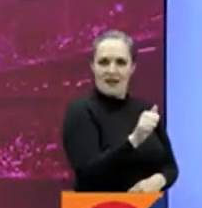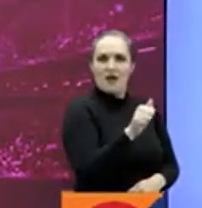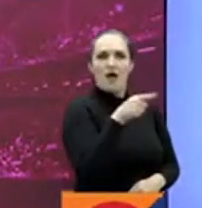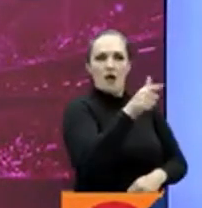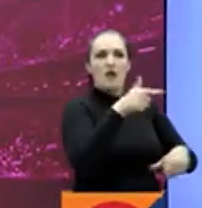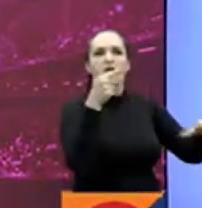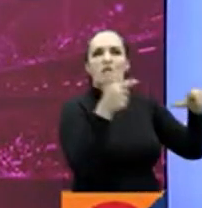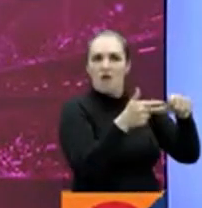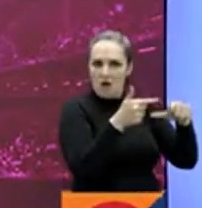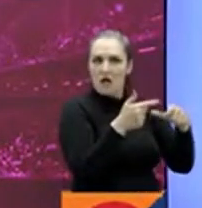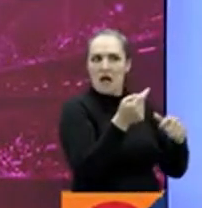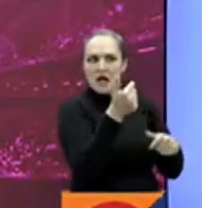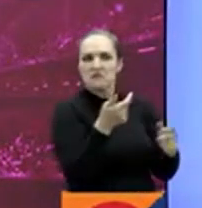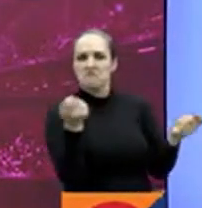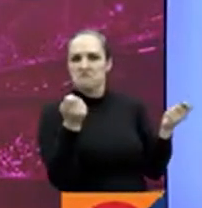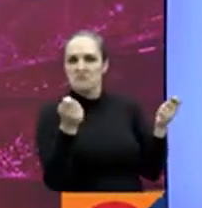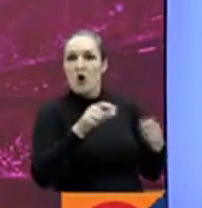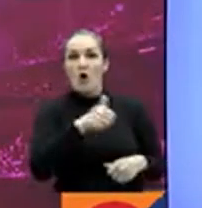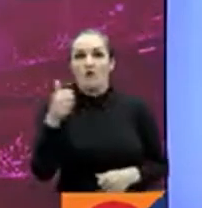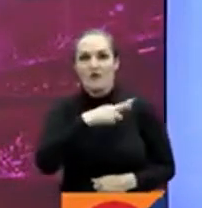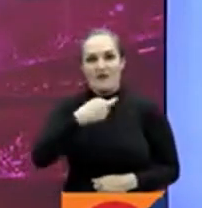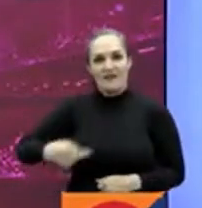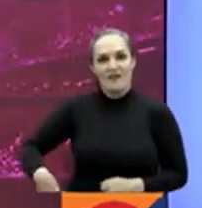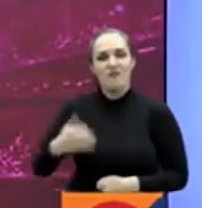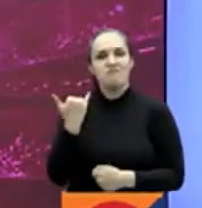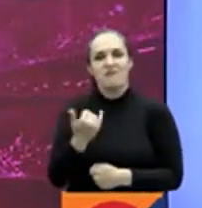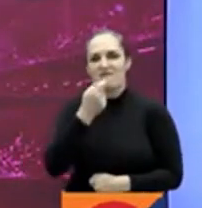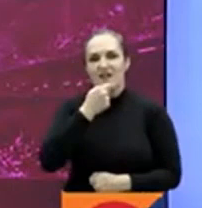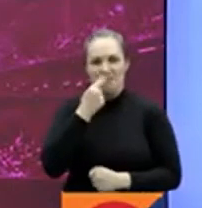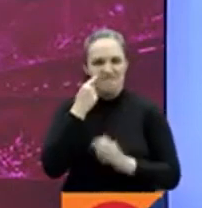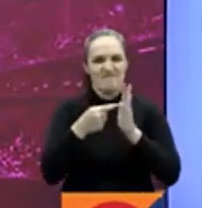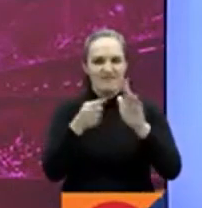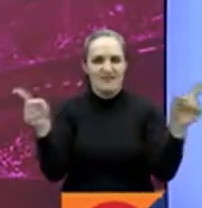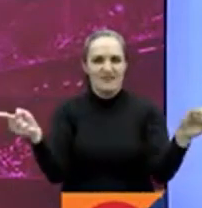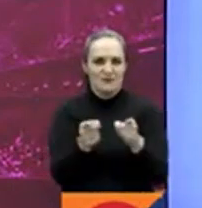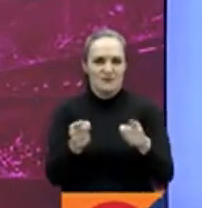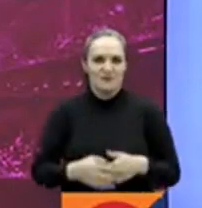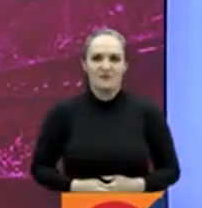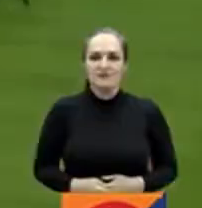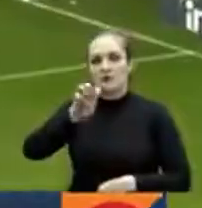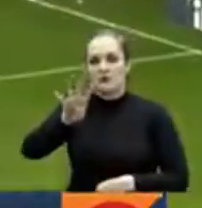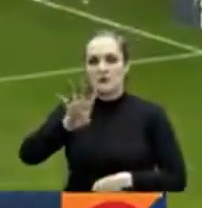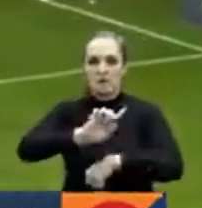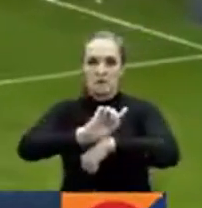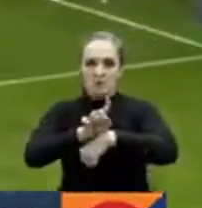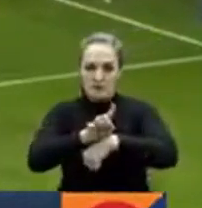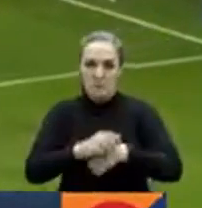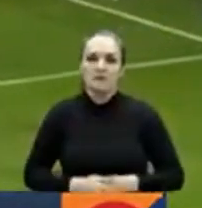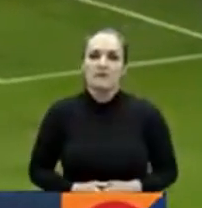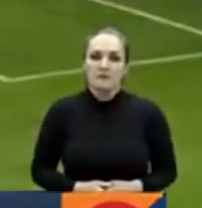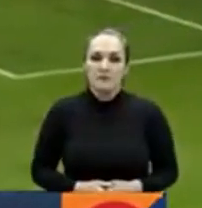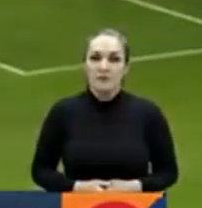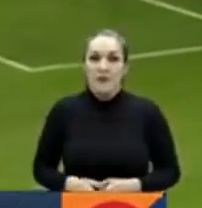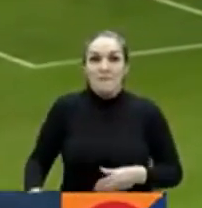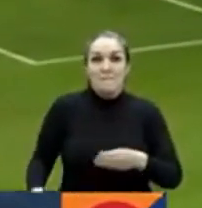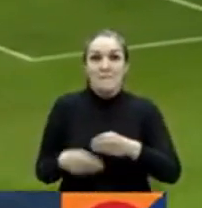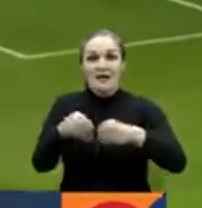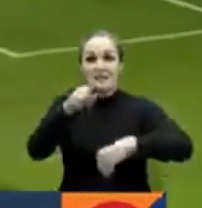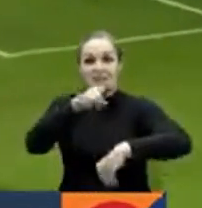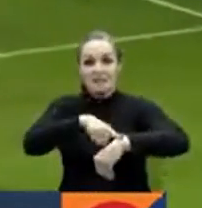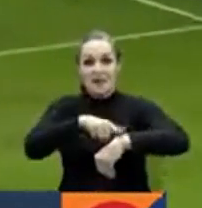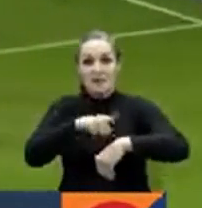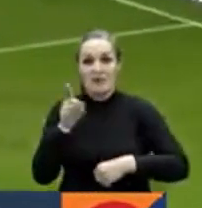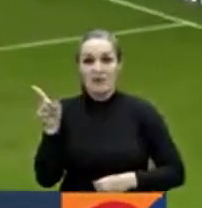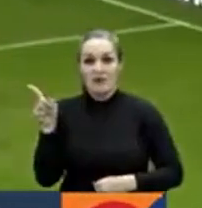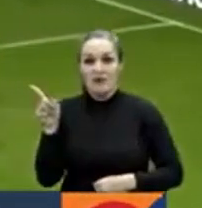con el Rayo Vallecano. Resumen de la actuación de los colombianos y más goles del mundo. Y en tiempo de reposición, dejó